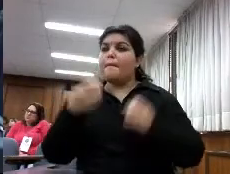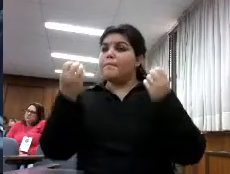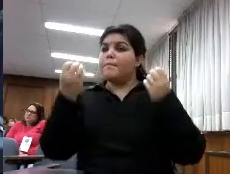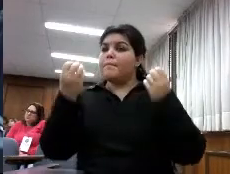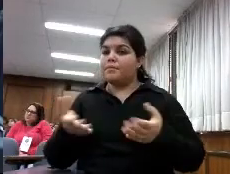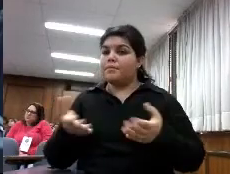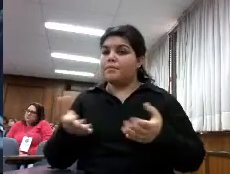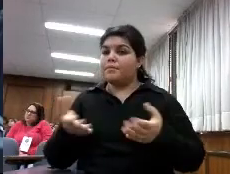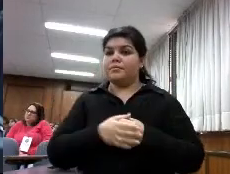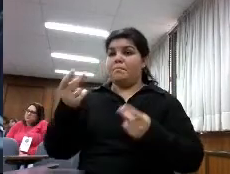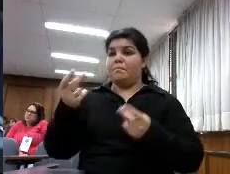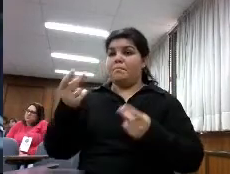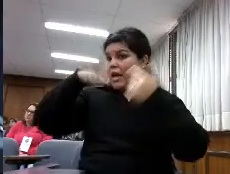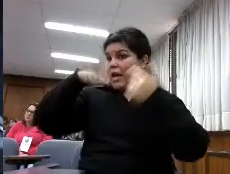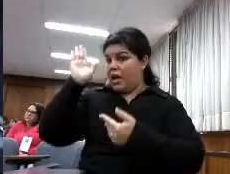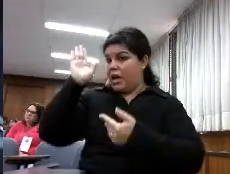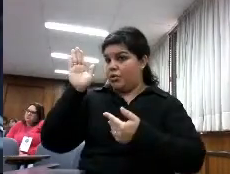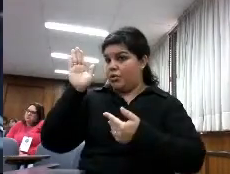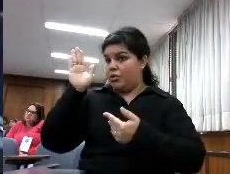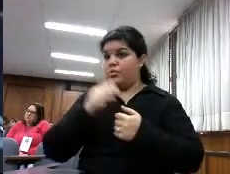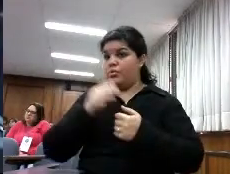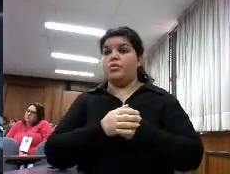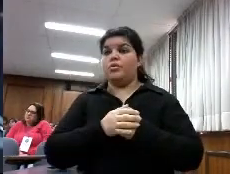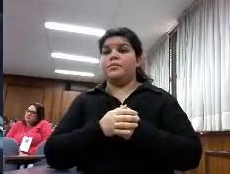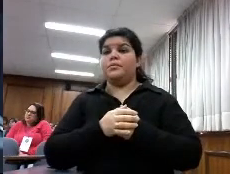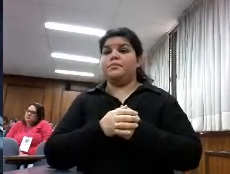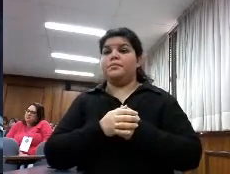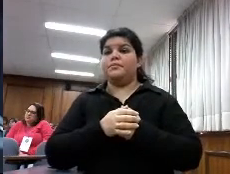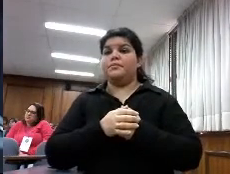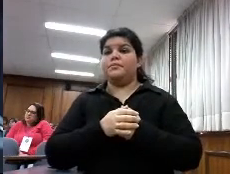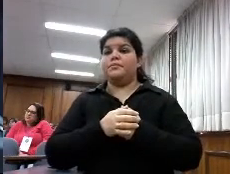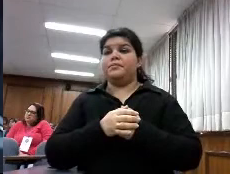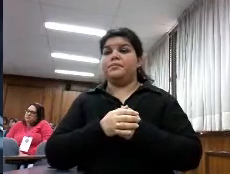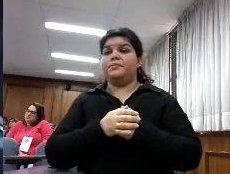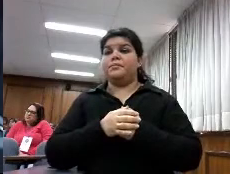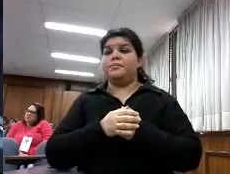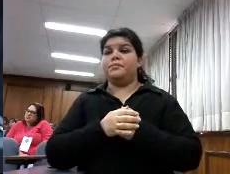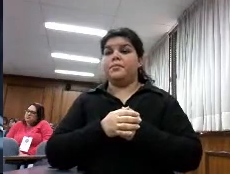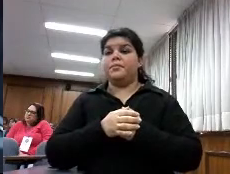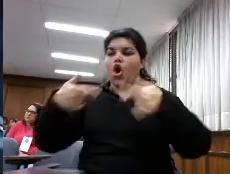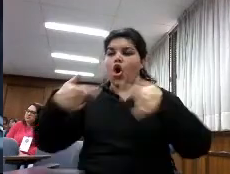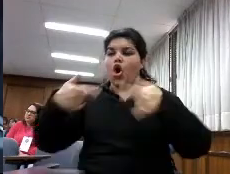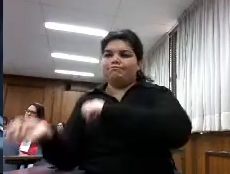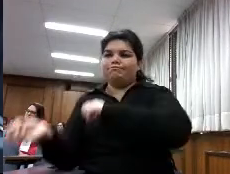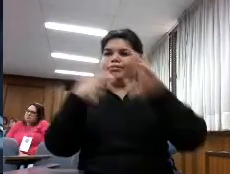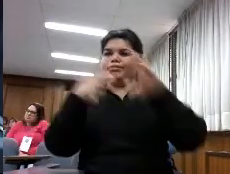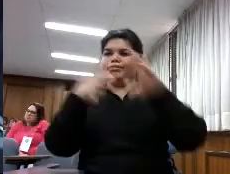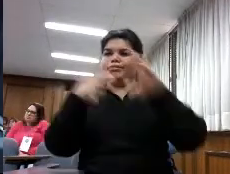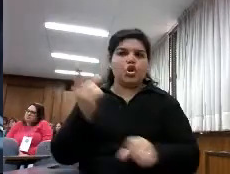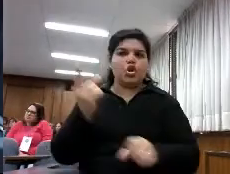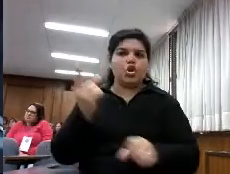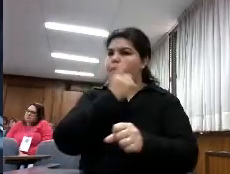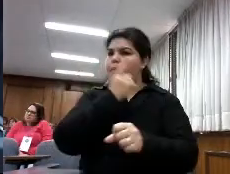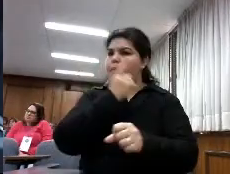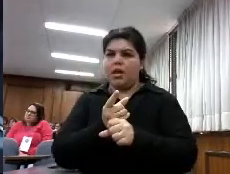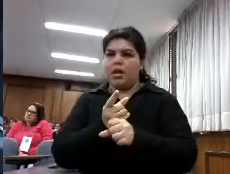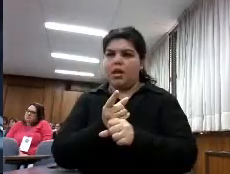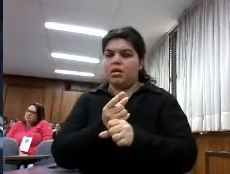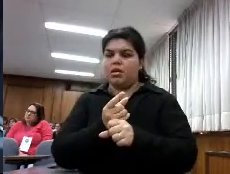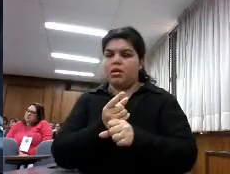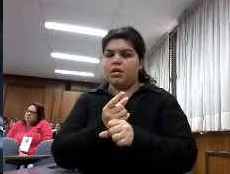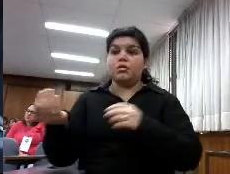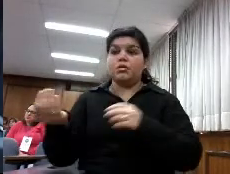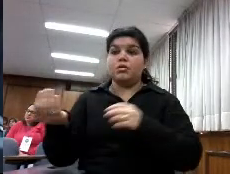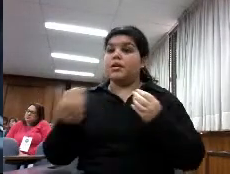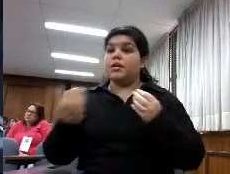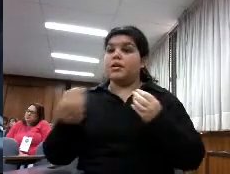caro evidentemente Overdrive no dejaba mover contenidos con lo cual la mayoría o una buena mayoría bibliotecas